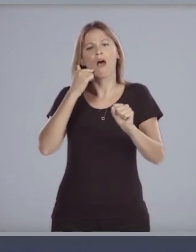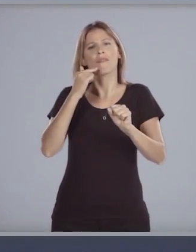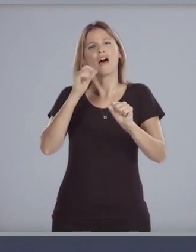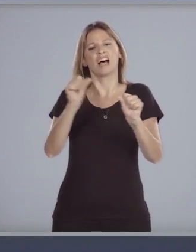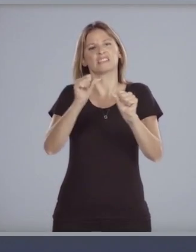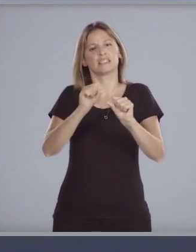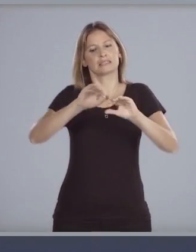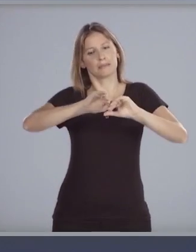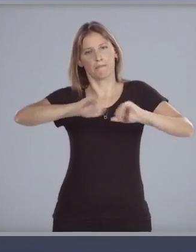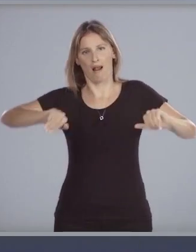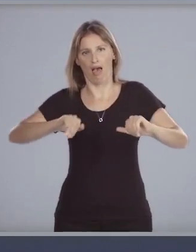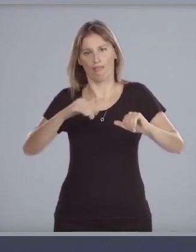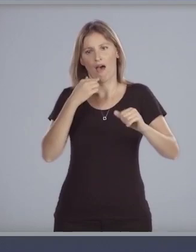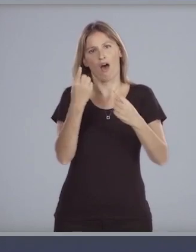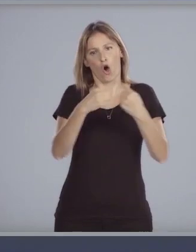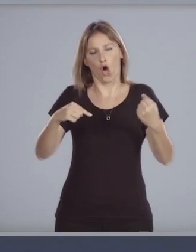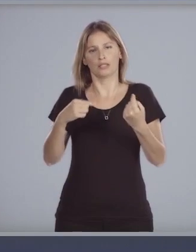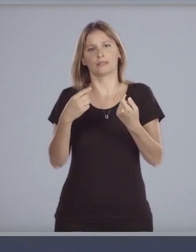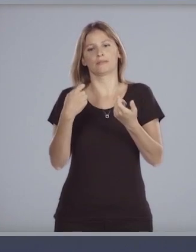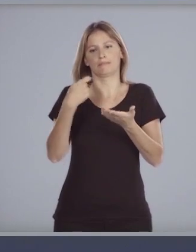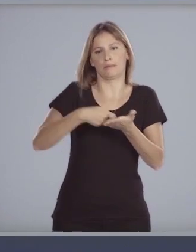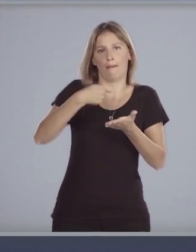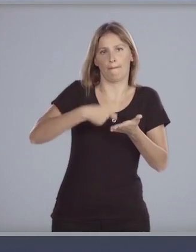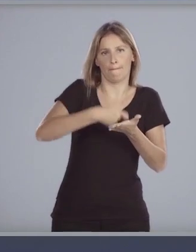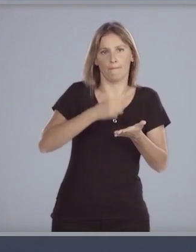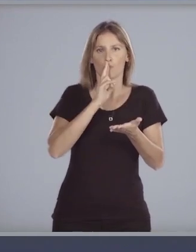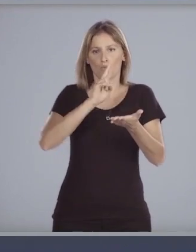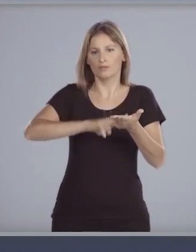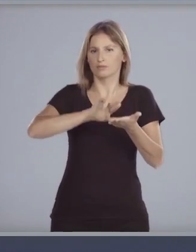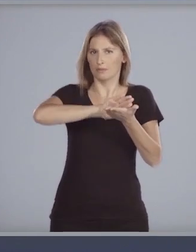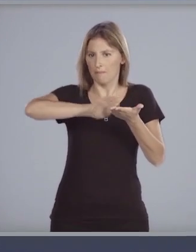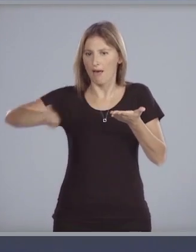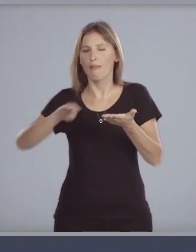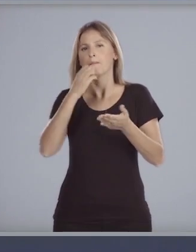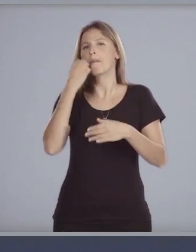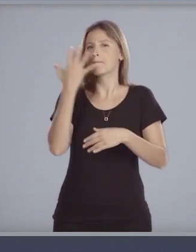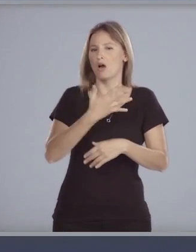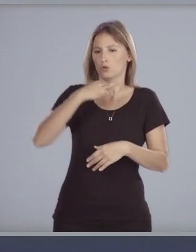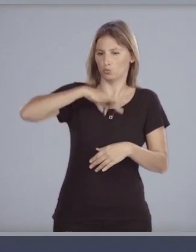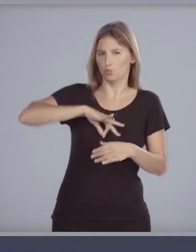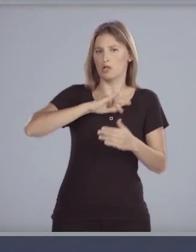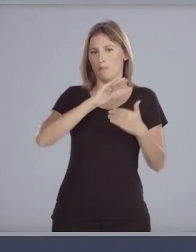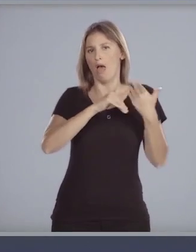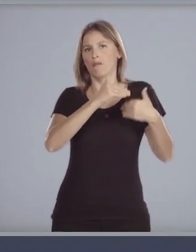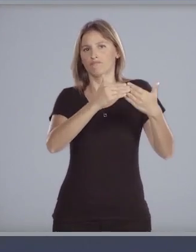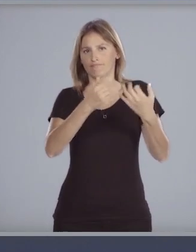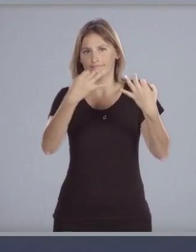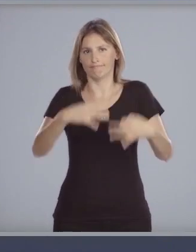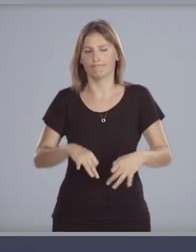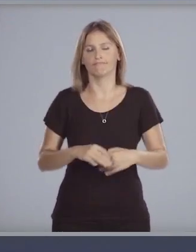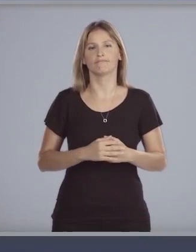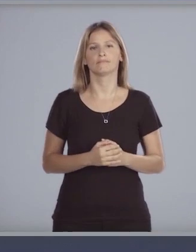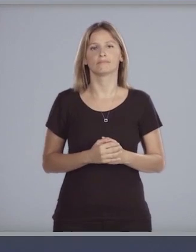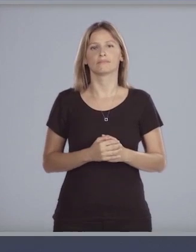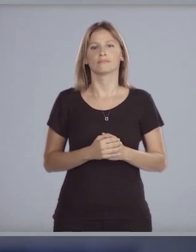manera separada al resto de las retribuciones generando así una mejora en los salarios de los